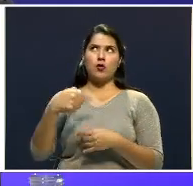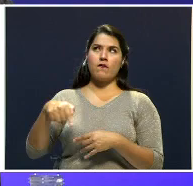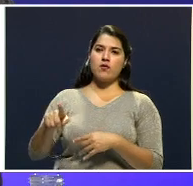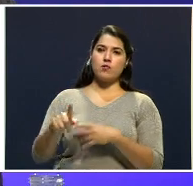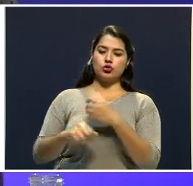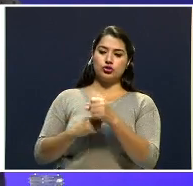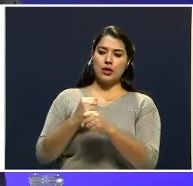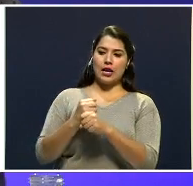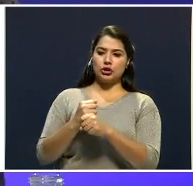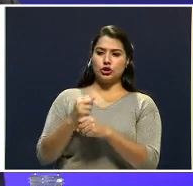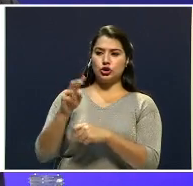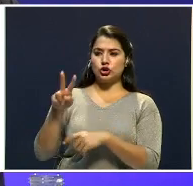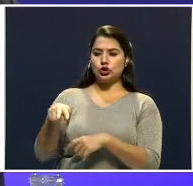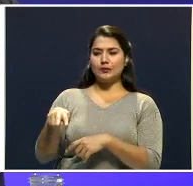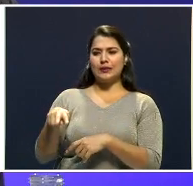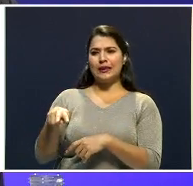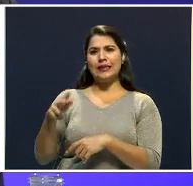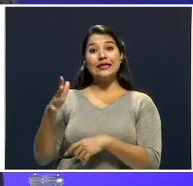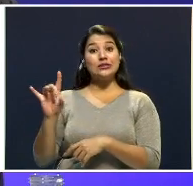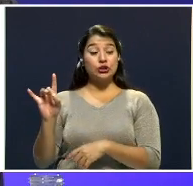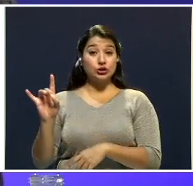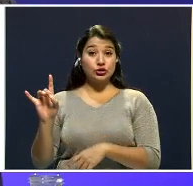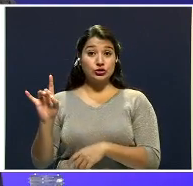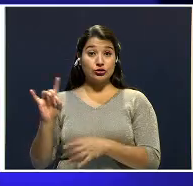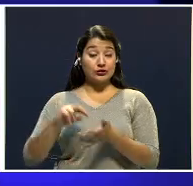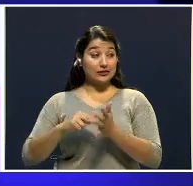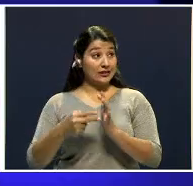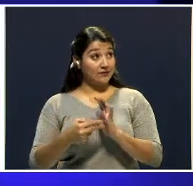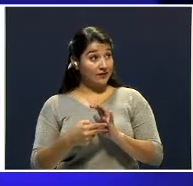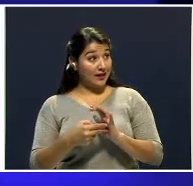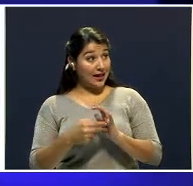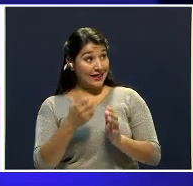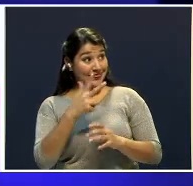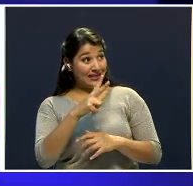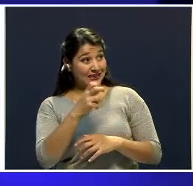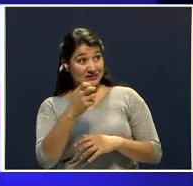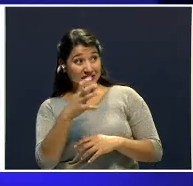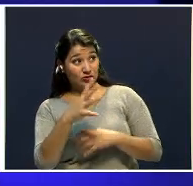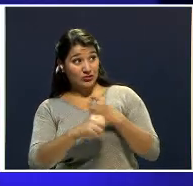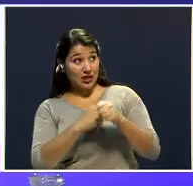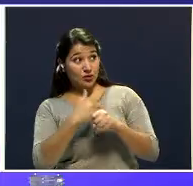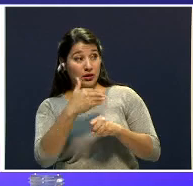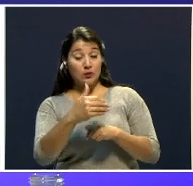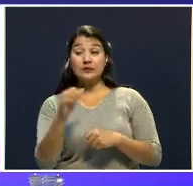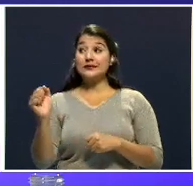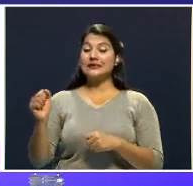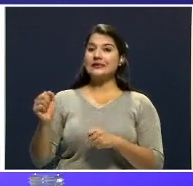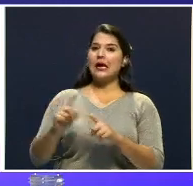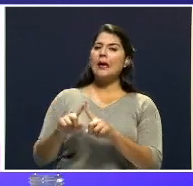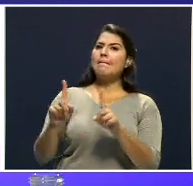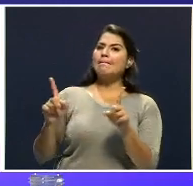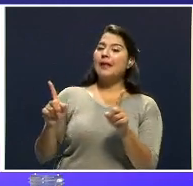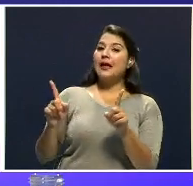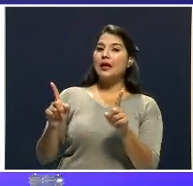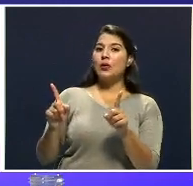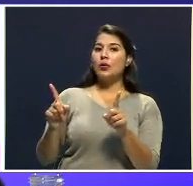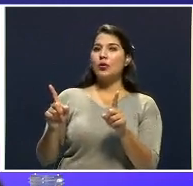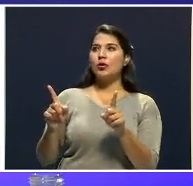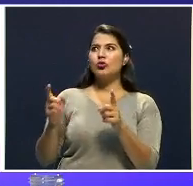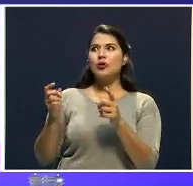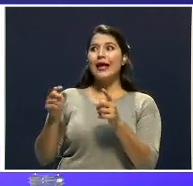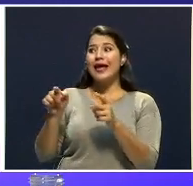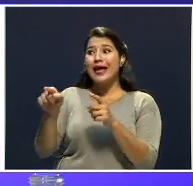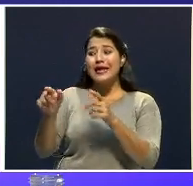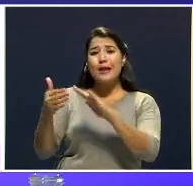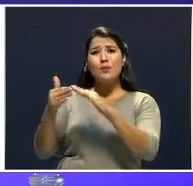2018. O sea, 13, 14 años. Pero el recuerdo de Josebel está vivo